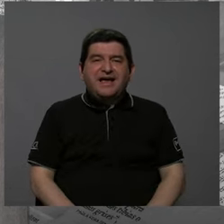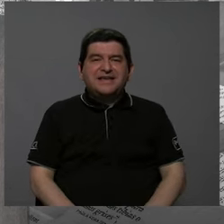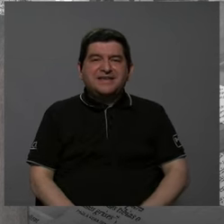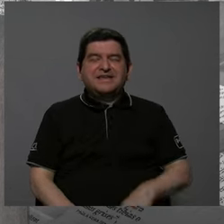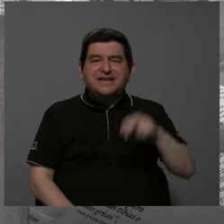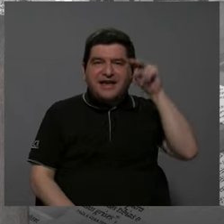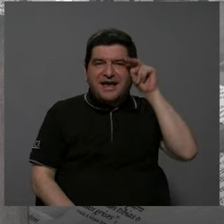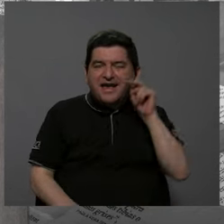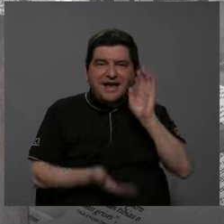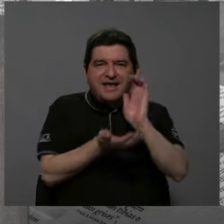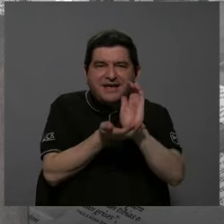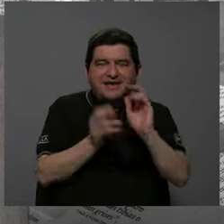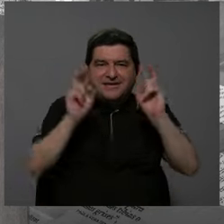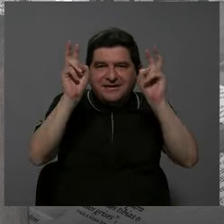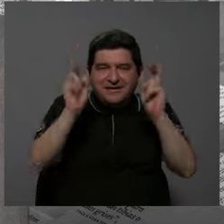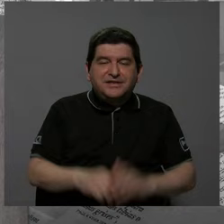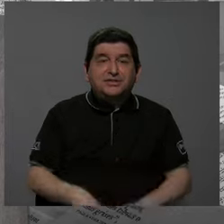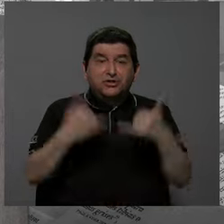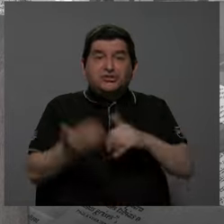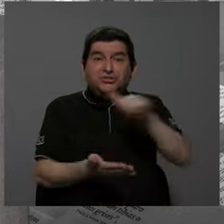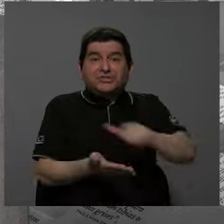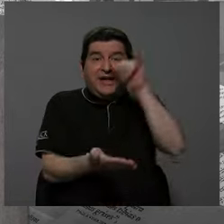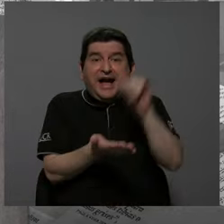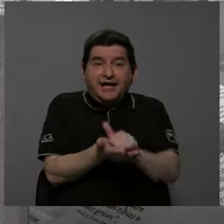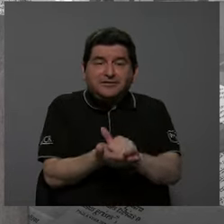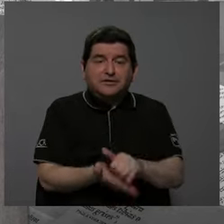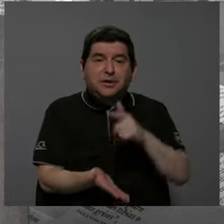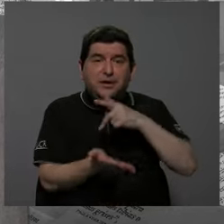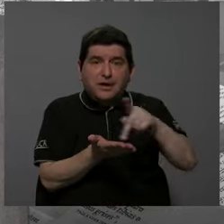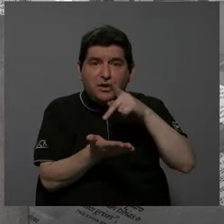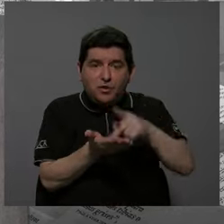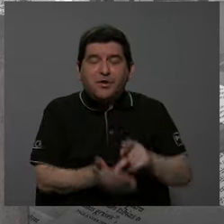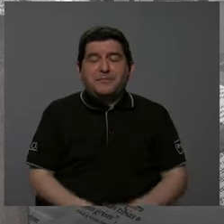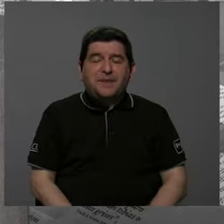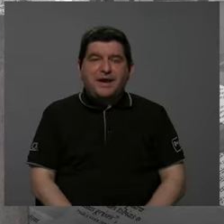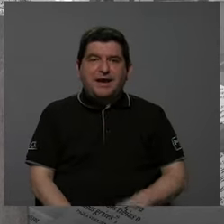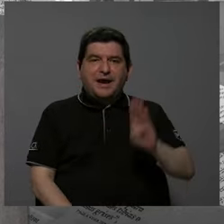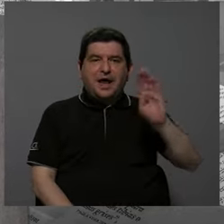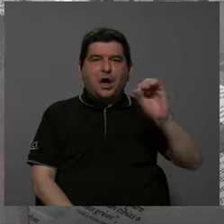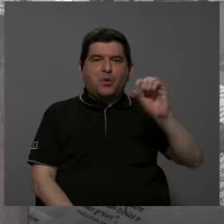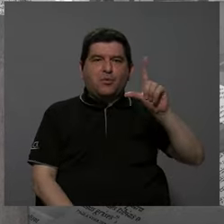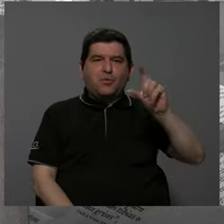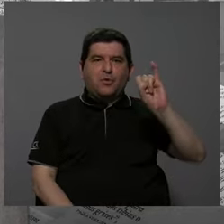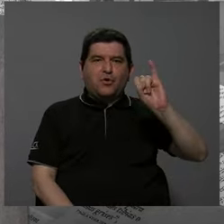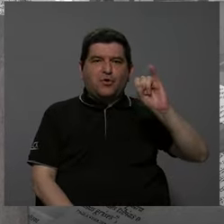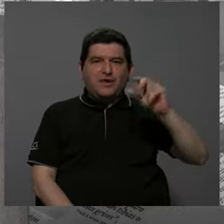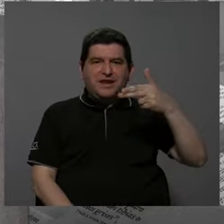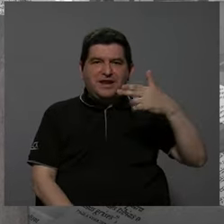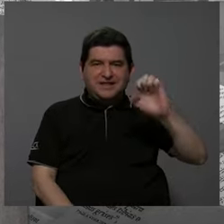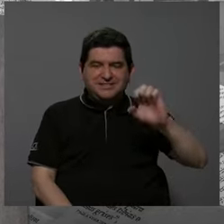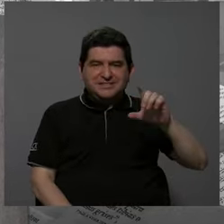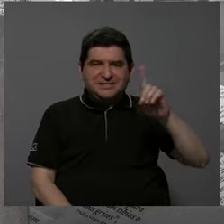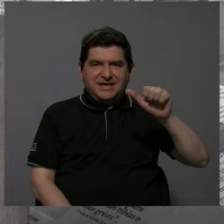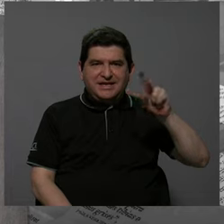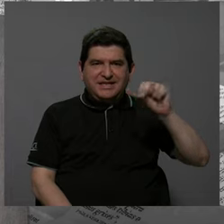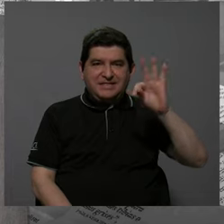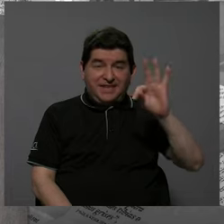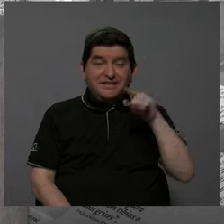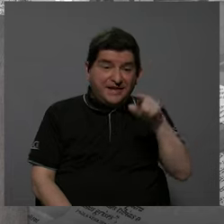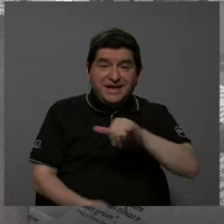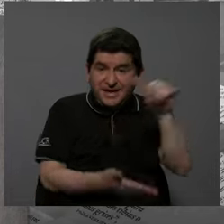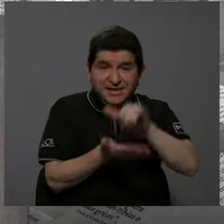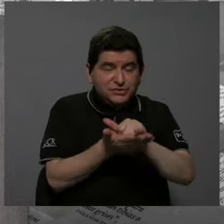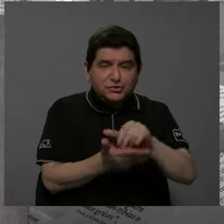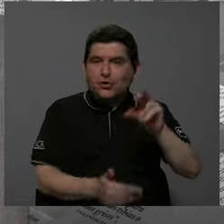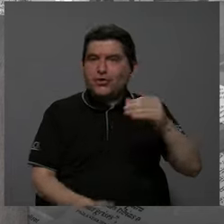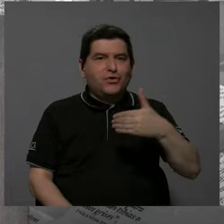es San José. ¿Verdad? Lo que paga el boliche de ente, por decirlo de alguna forma, que está en el lado de San